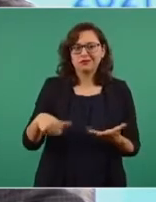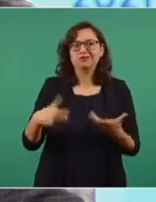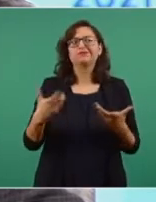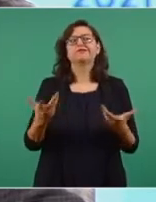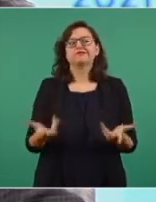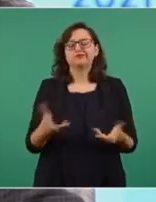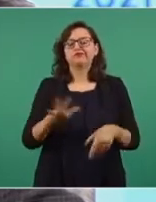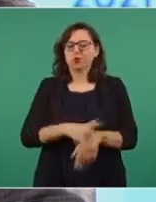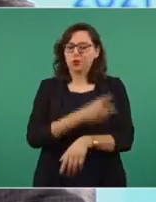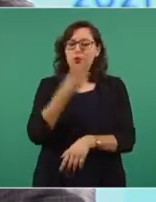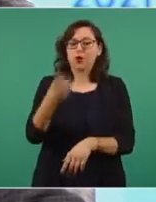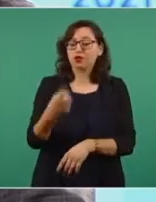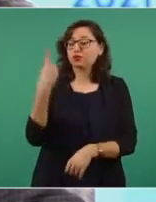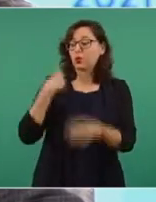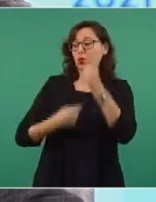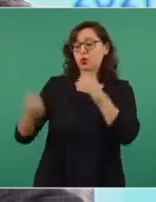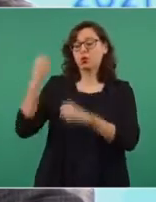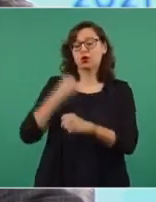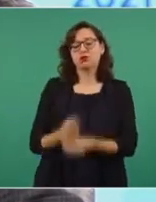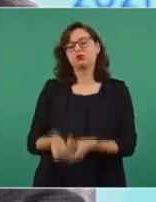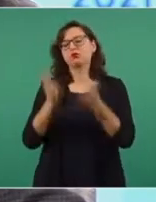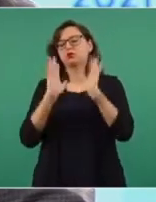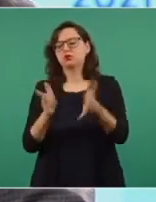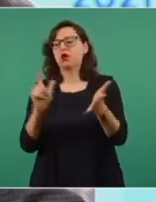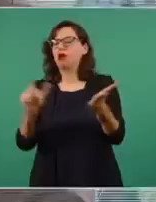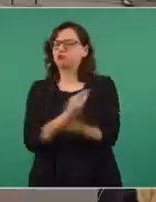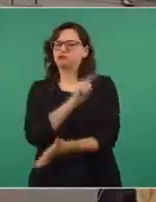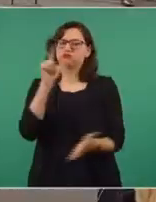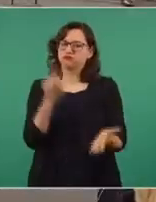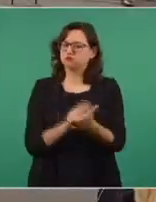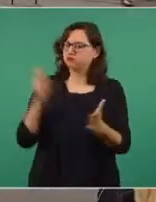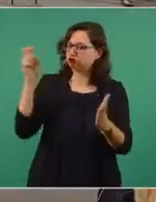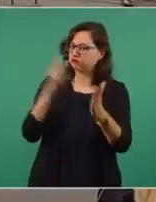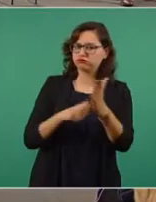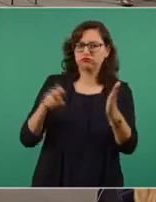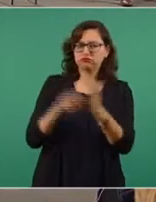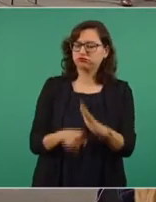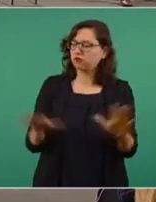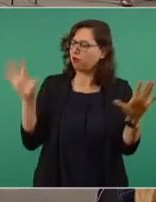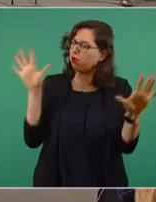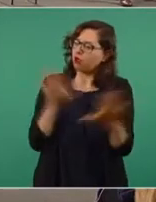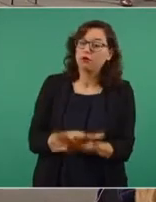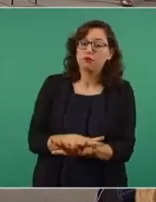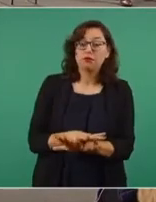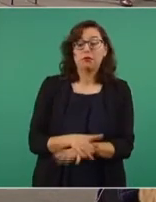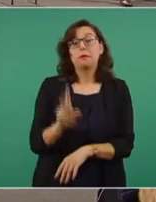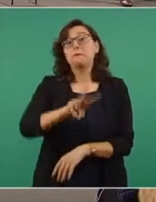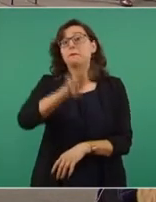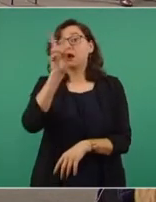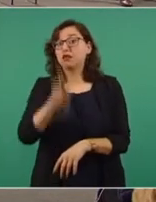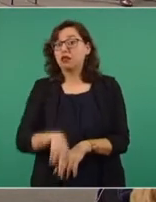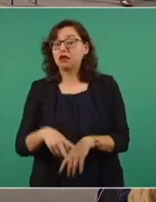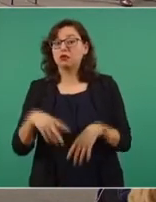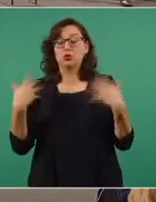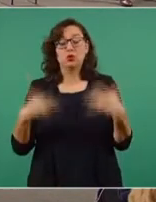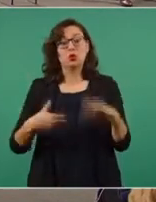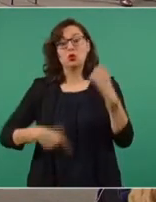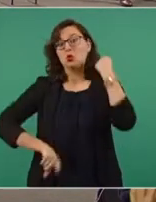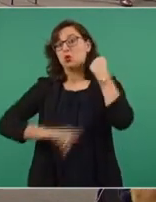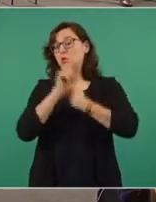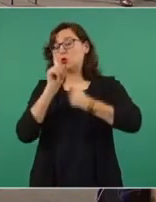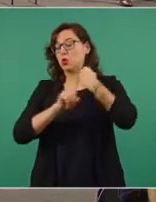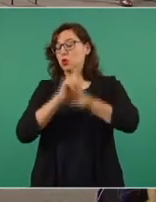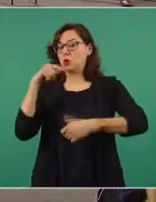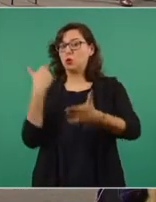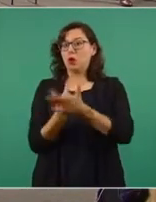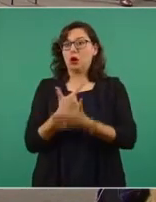Arrendamientos y Servicios del Sector Público. Hubo un debate intenso, con muchos intentos de que la reforma no llegara a